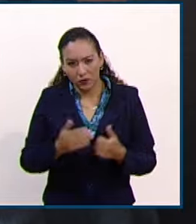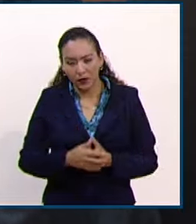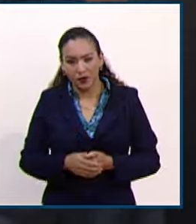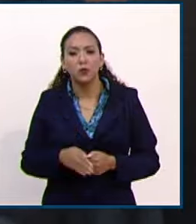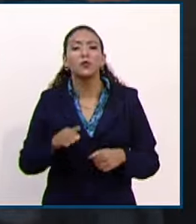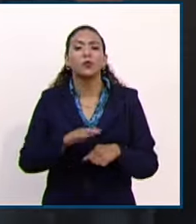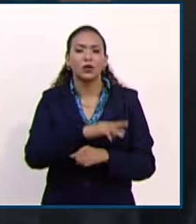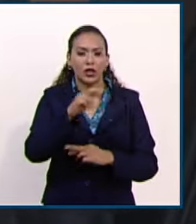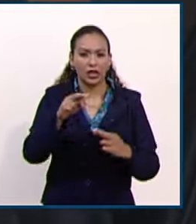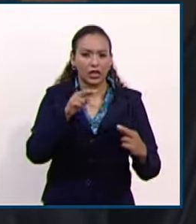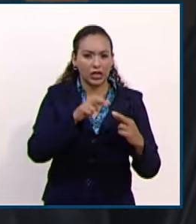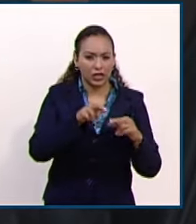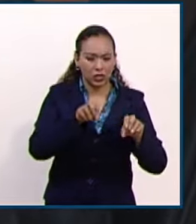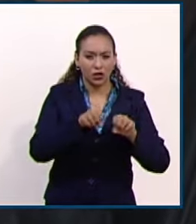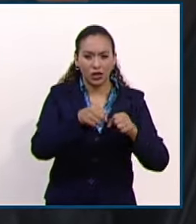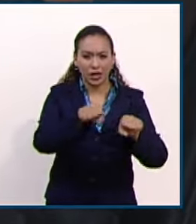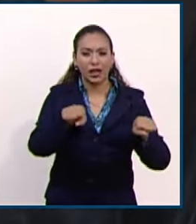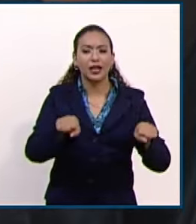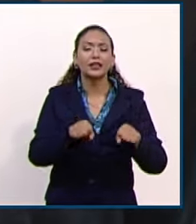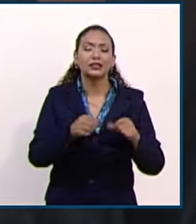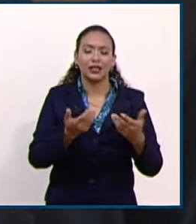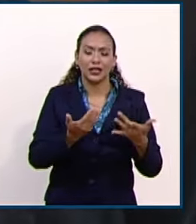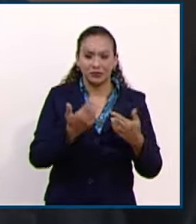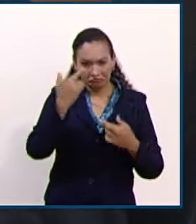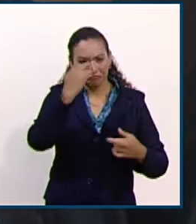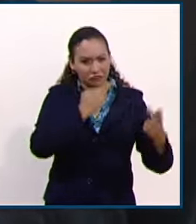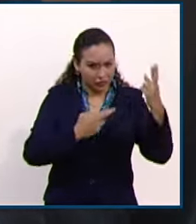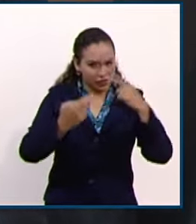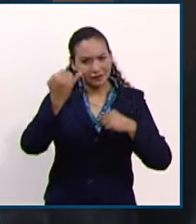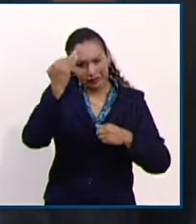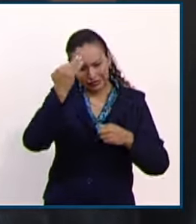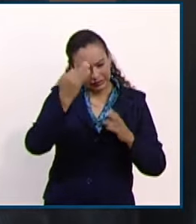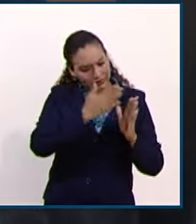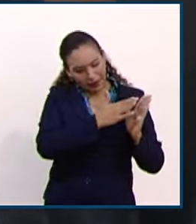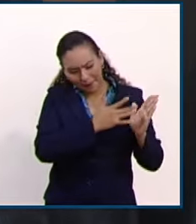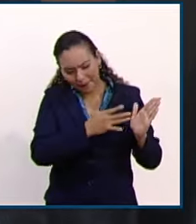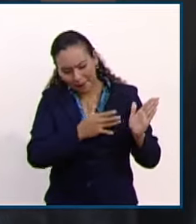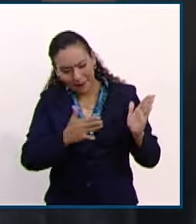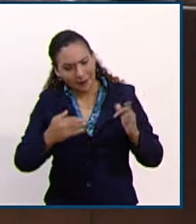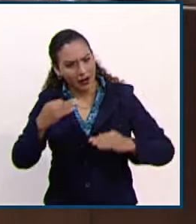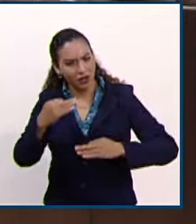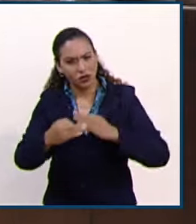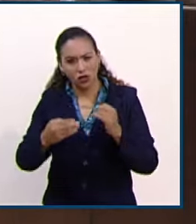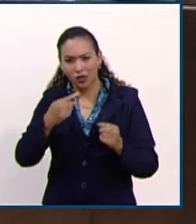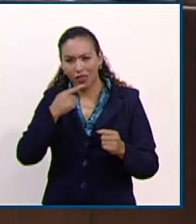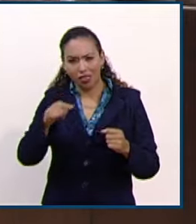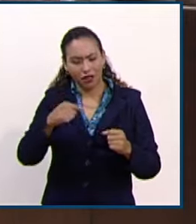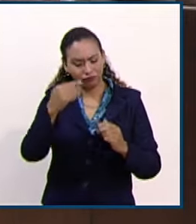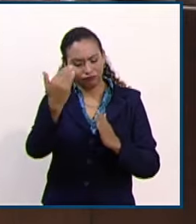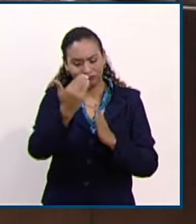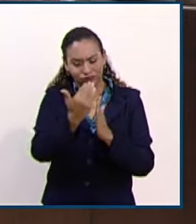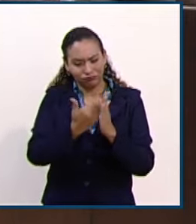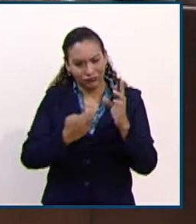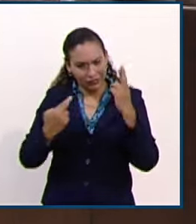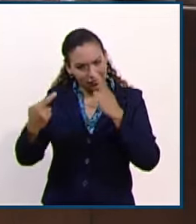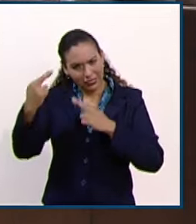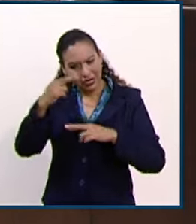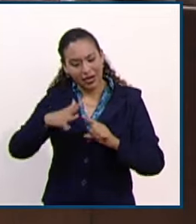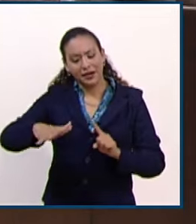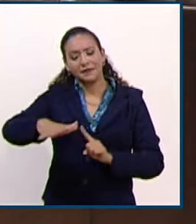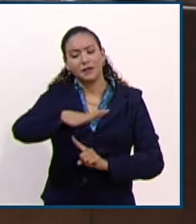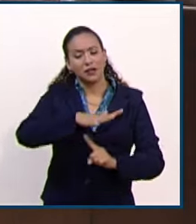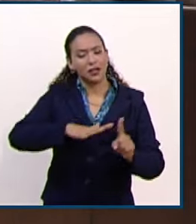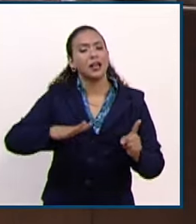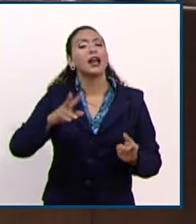Sala Regional Especializada sí fue exhaustiva en el análisis de los hechos denunciados conforme al contexto y a las